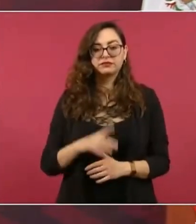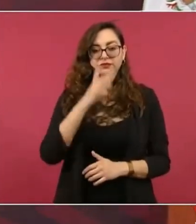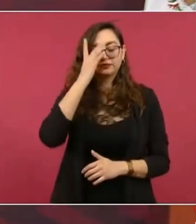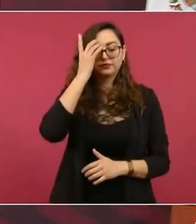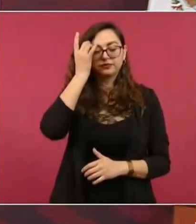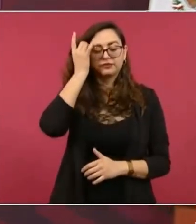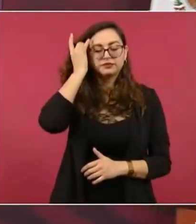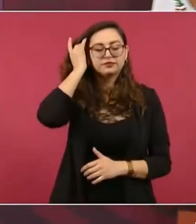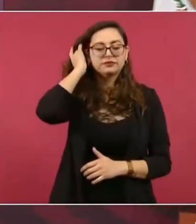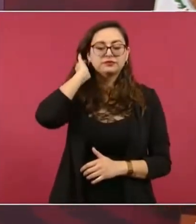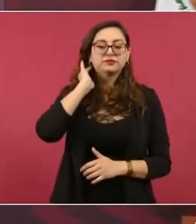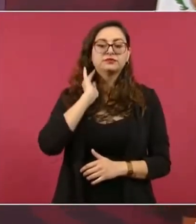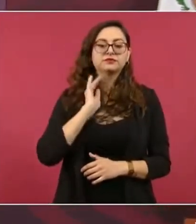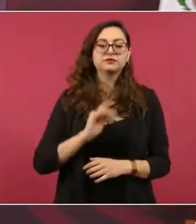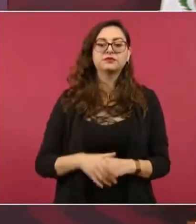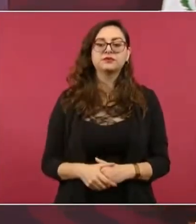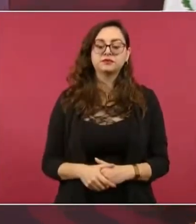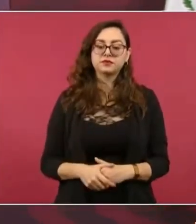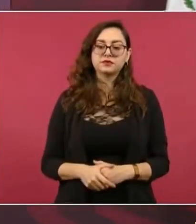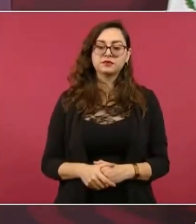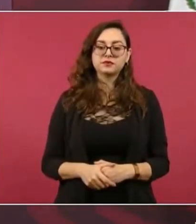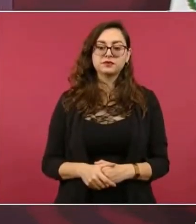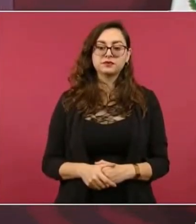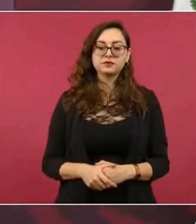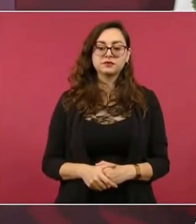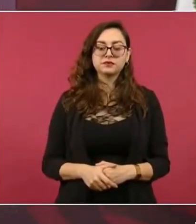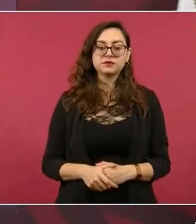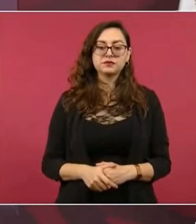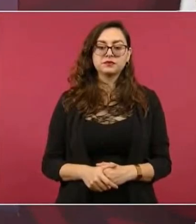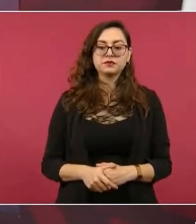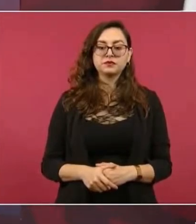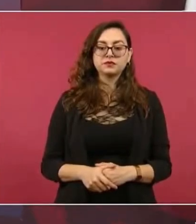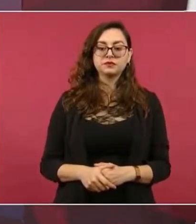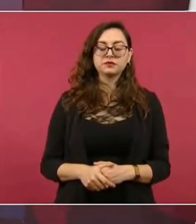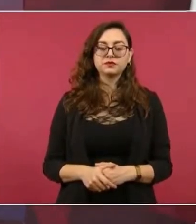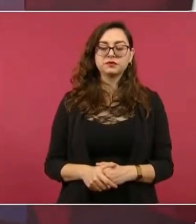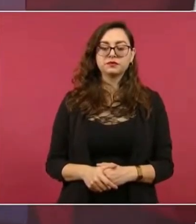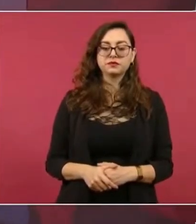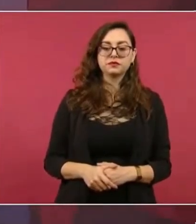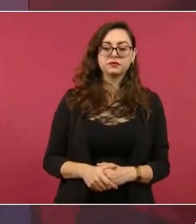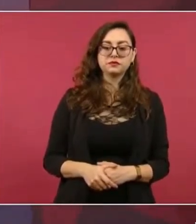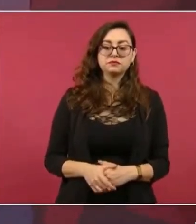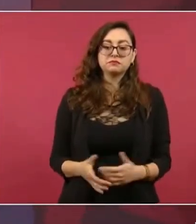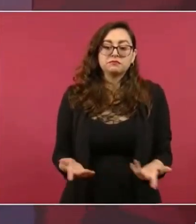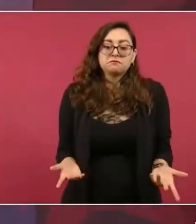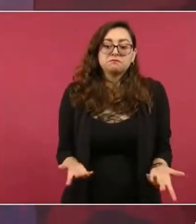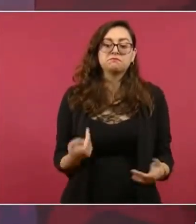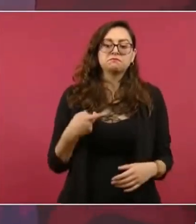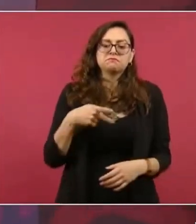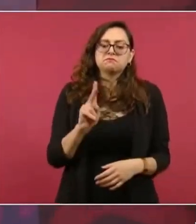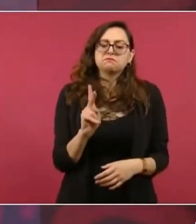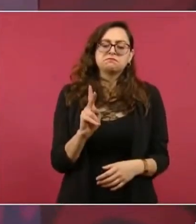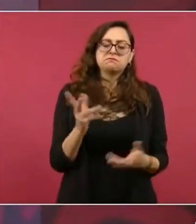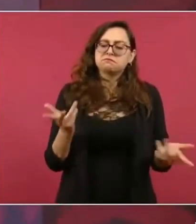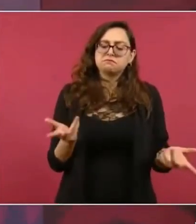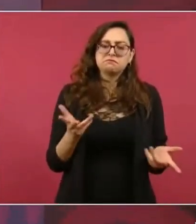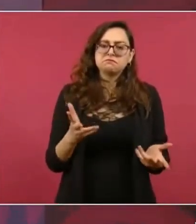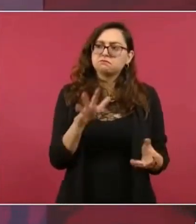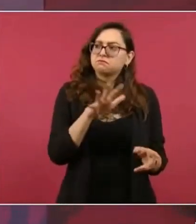Pero también esto es parte de la democracia,